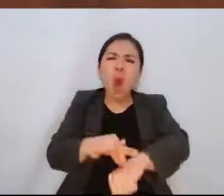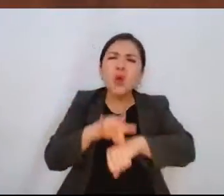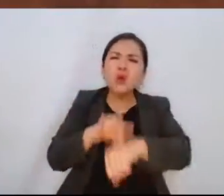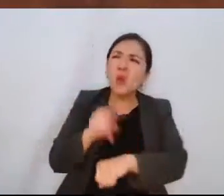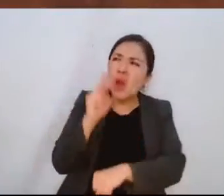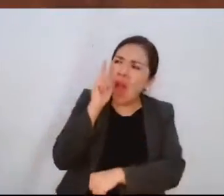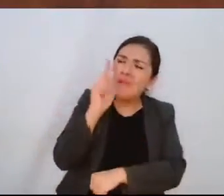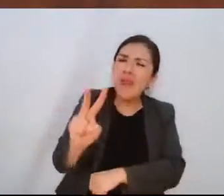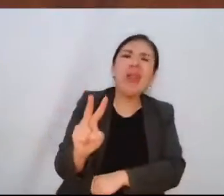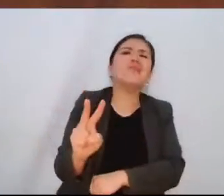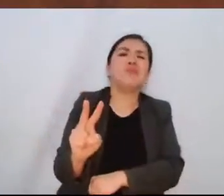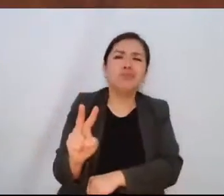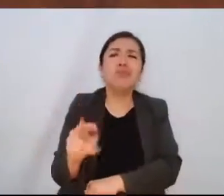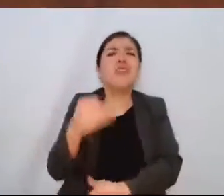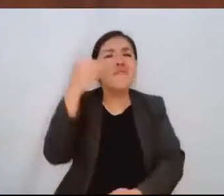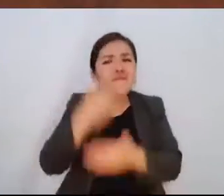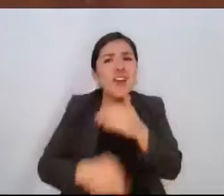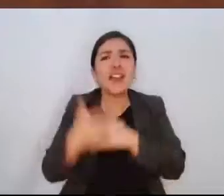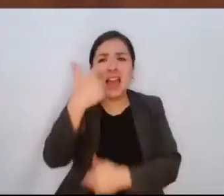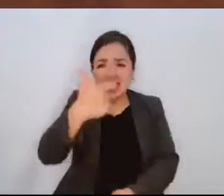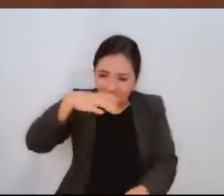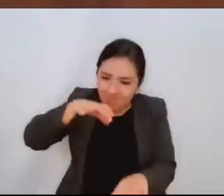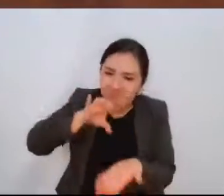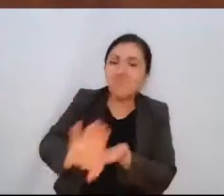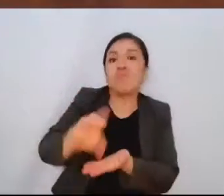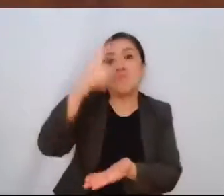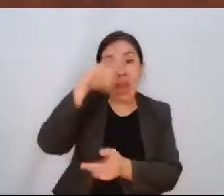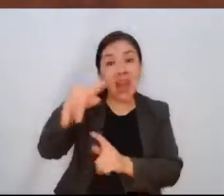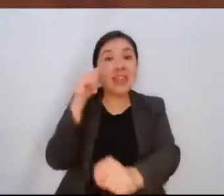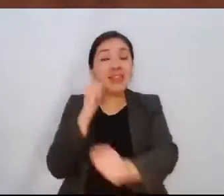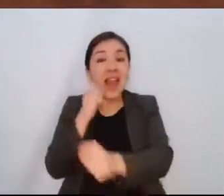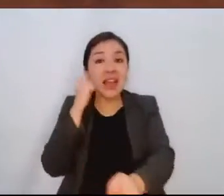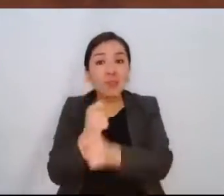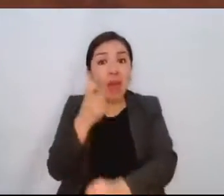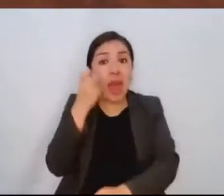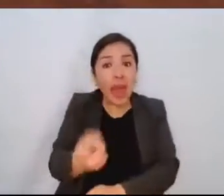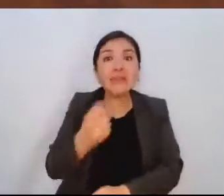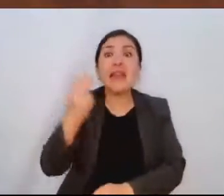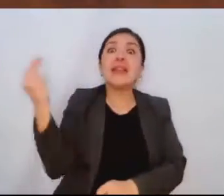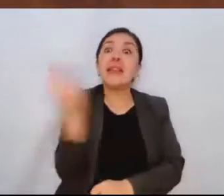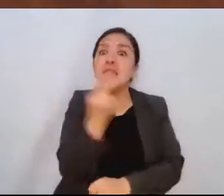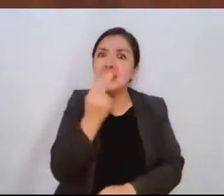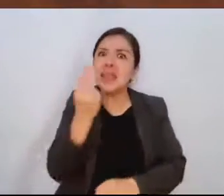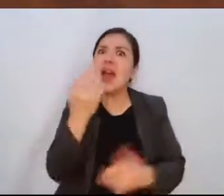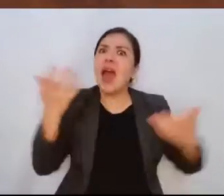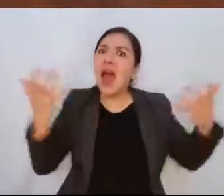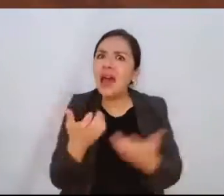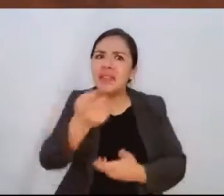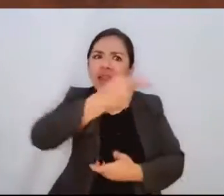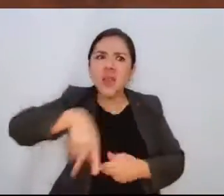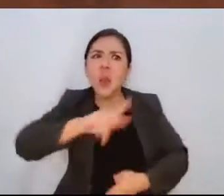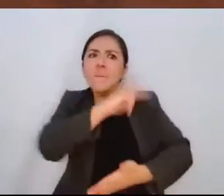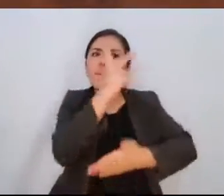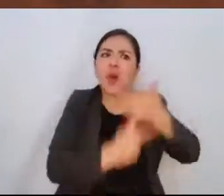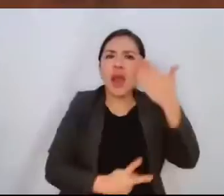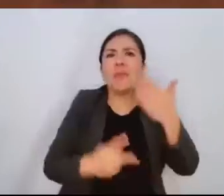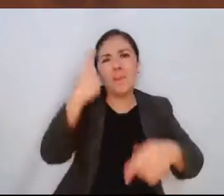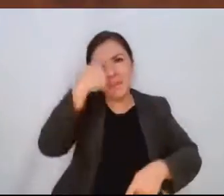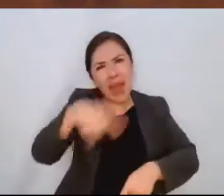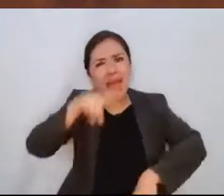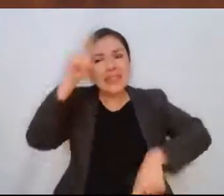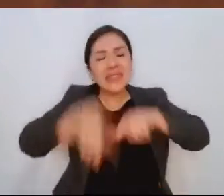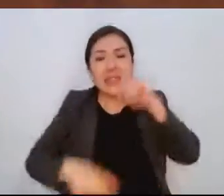Y la falta de inversión en la calidad del transporte público son hechos que deben contrarrestar a través de programas y acciones directas.